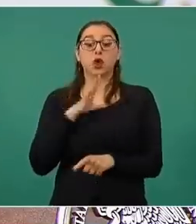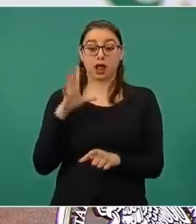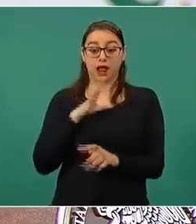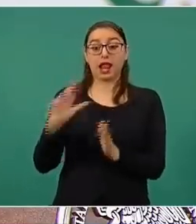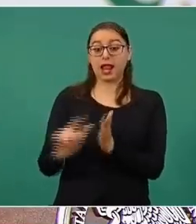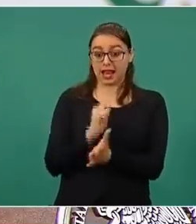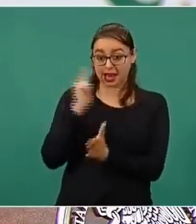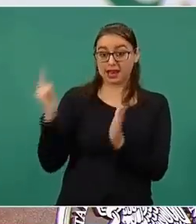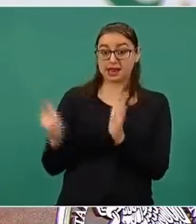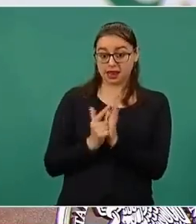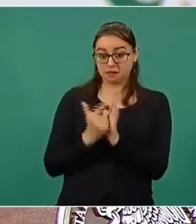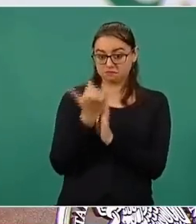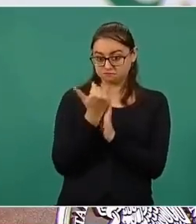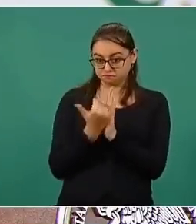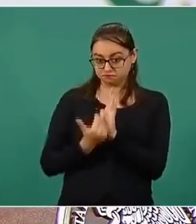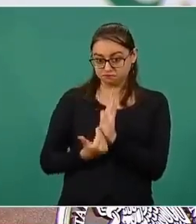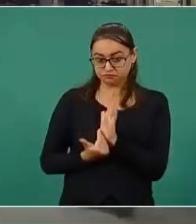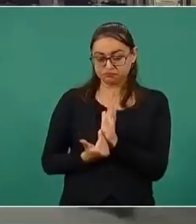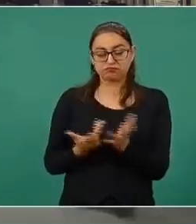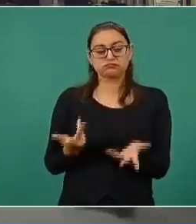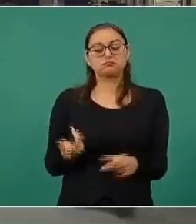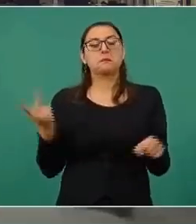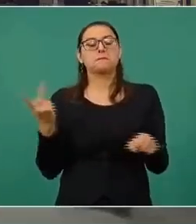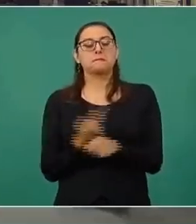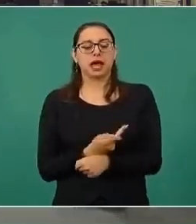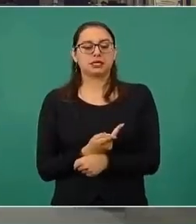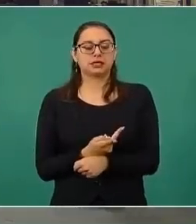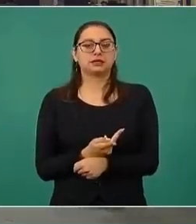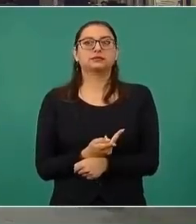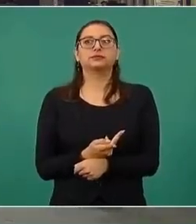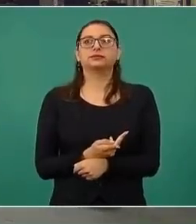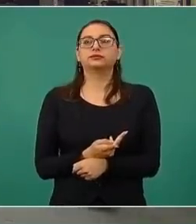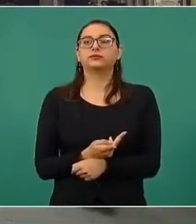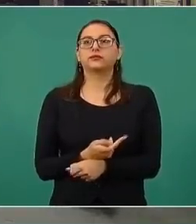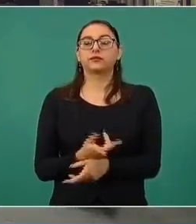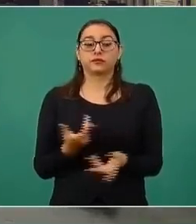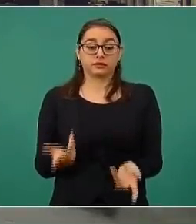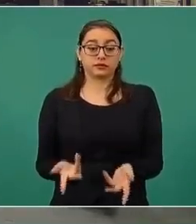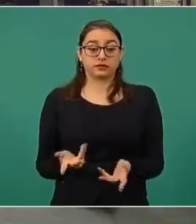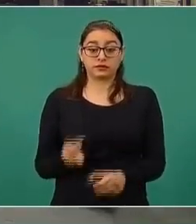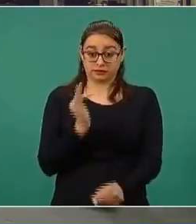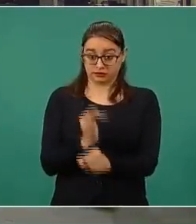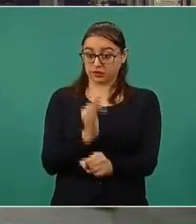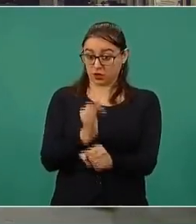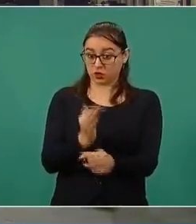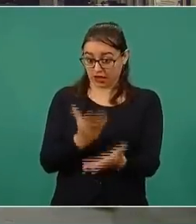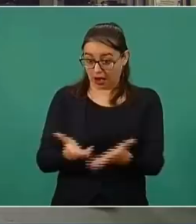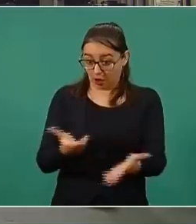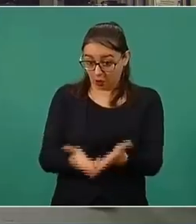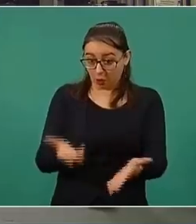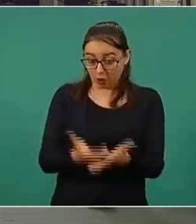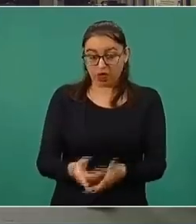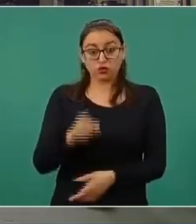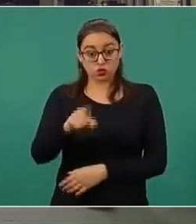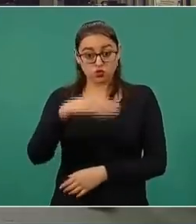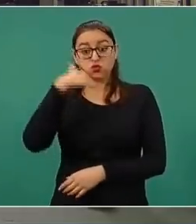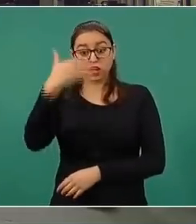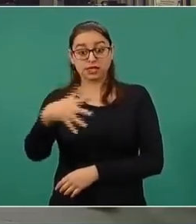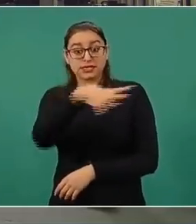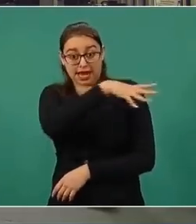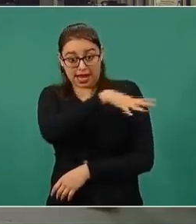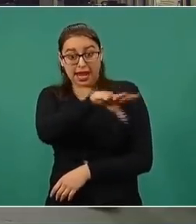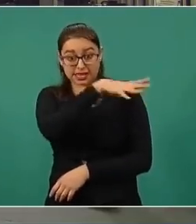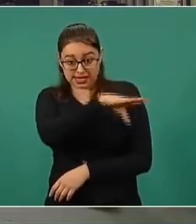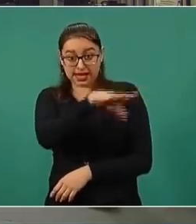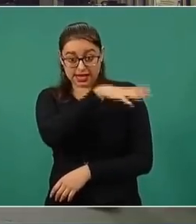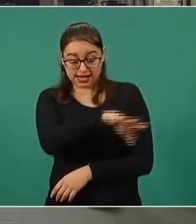de tal forma que mínimo para ser ahorita, en la actualidad para ser general, también